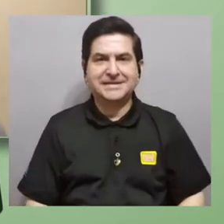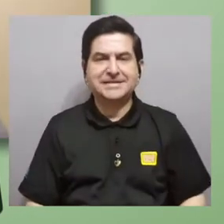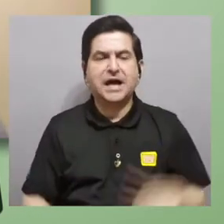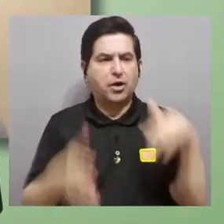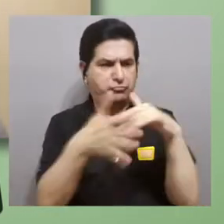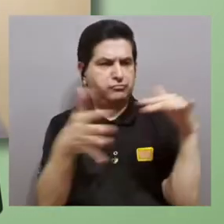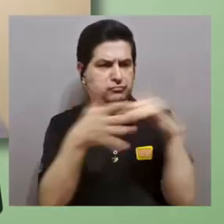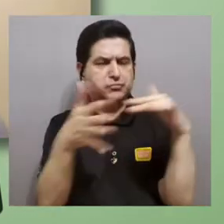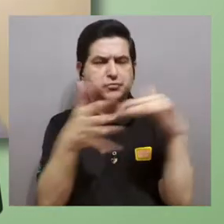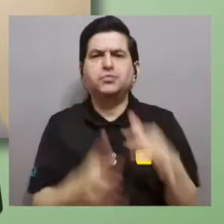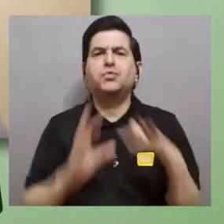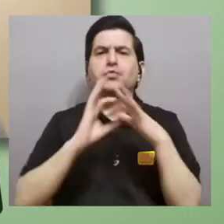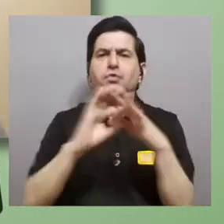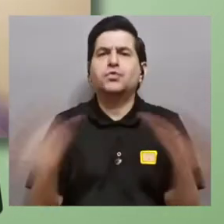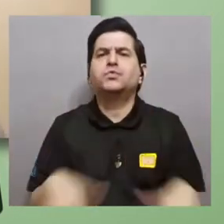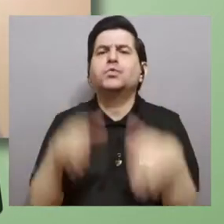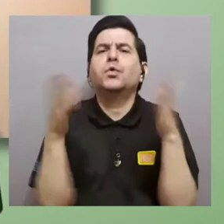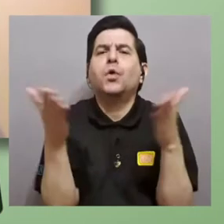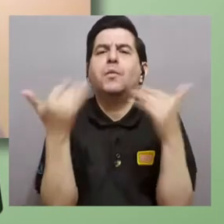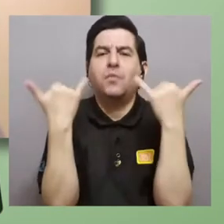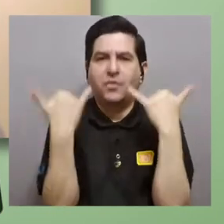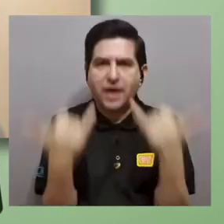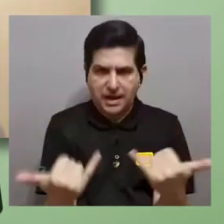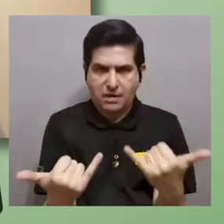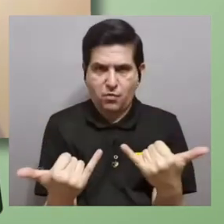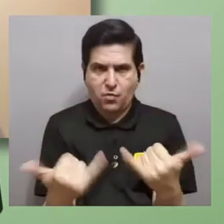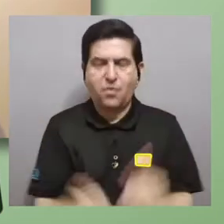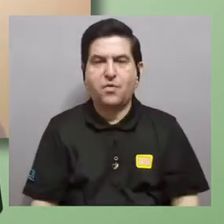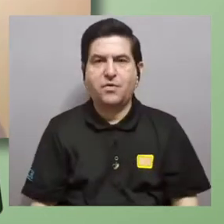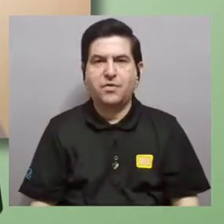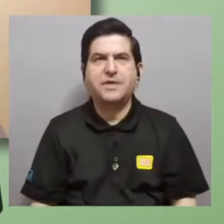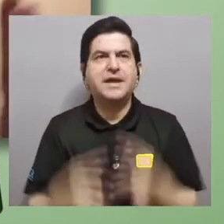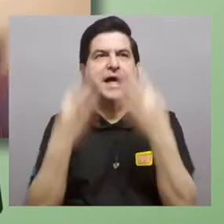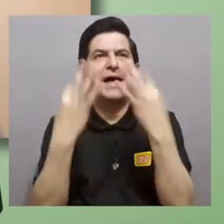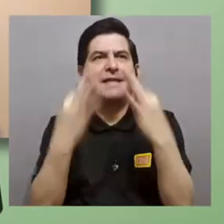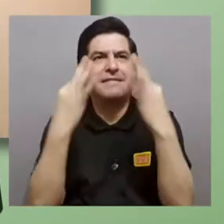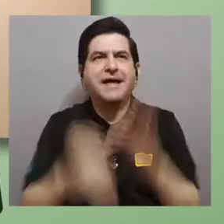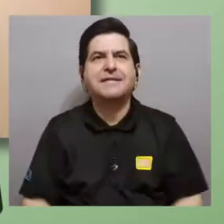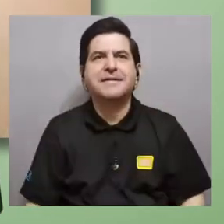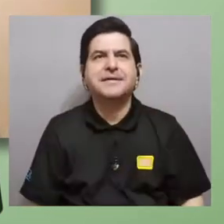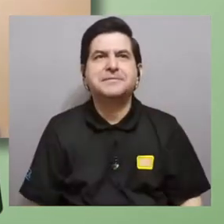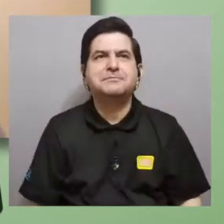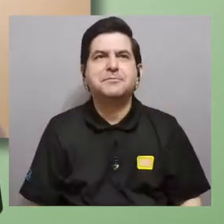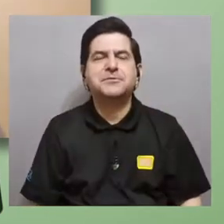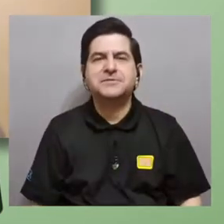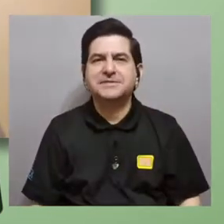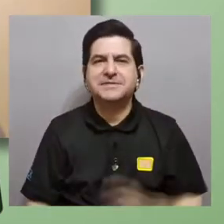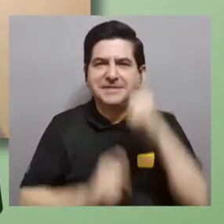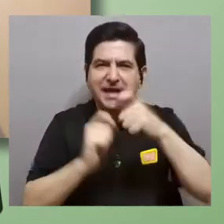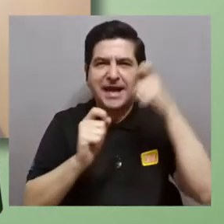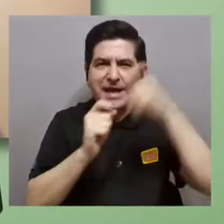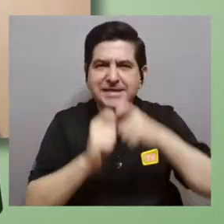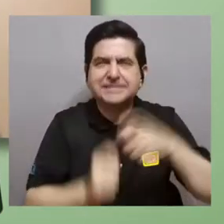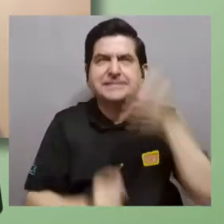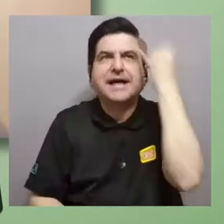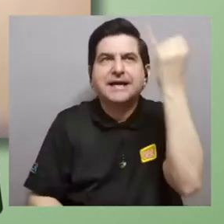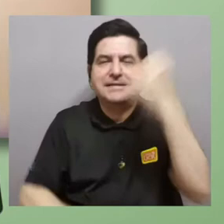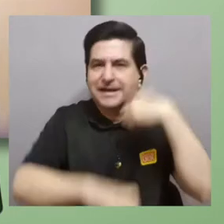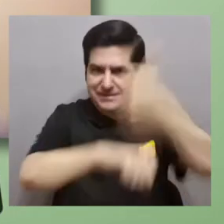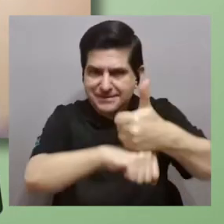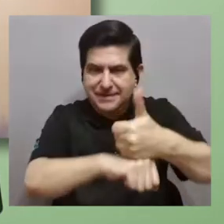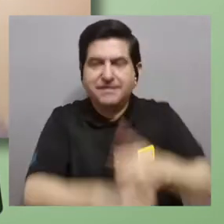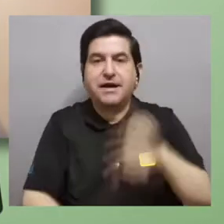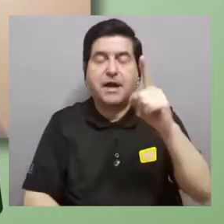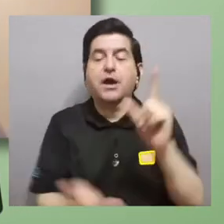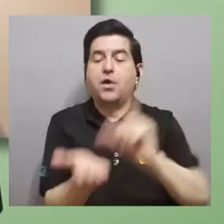cuenta, se han hecho estudios de cómo relacionar esto. Ahora, vamos aterrizando un poco. Aquí, por